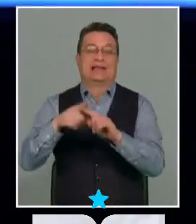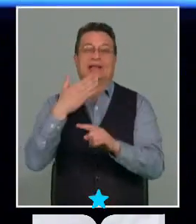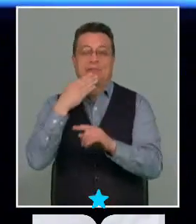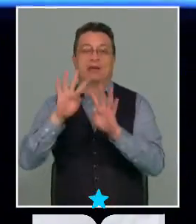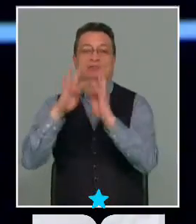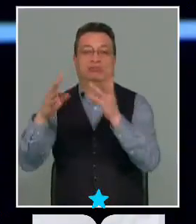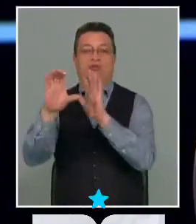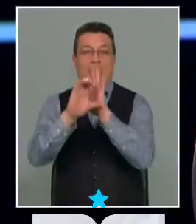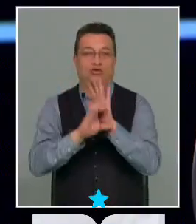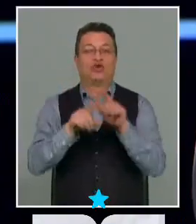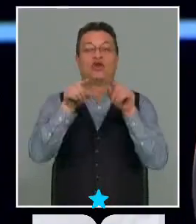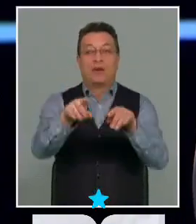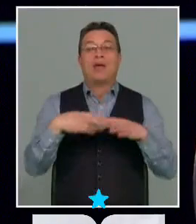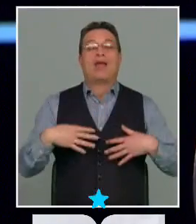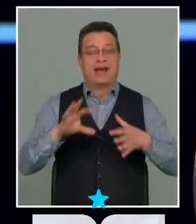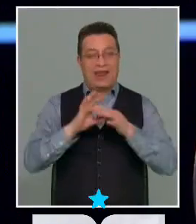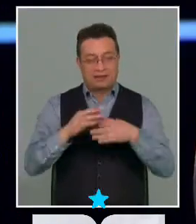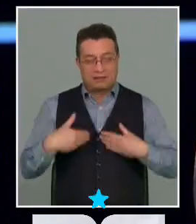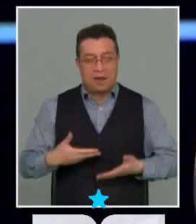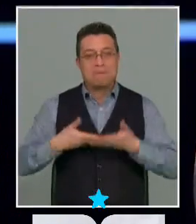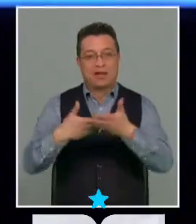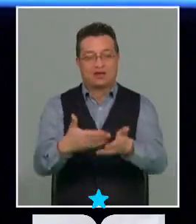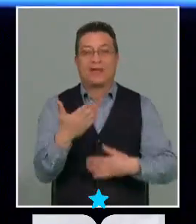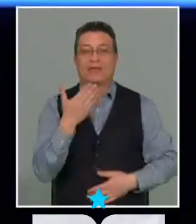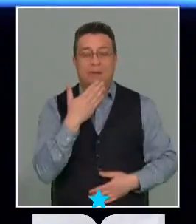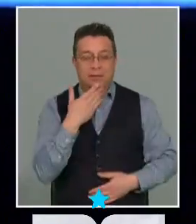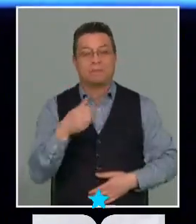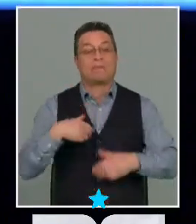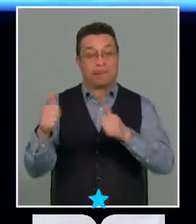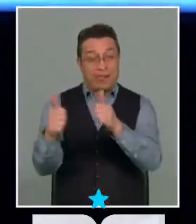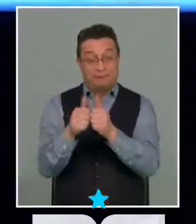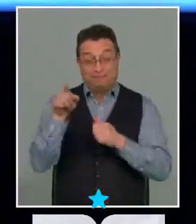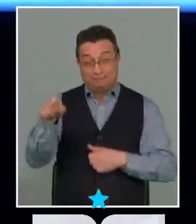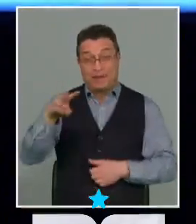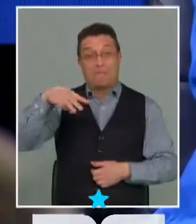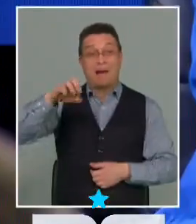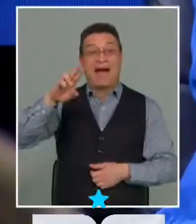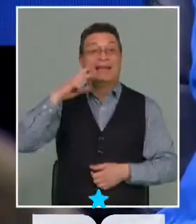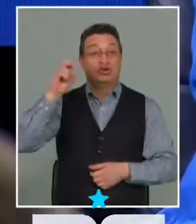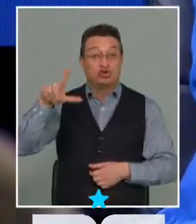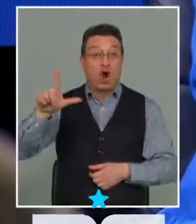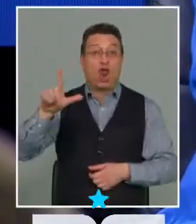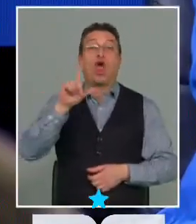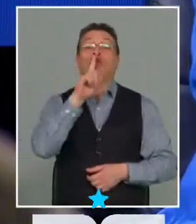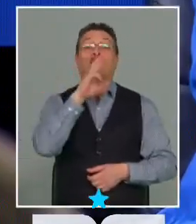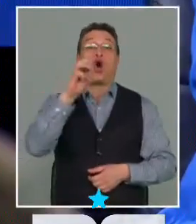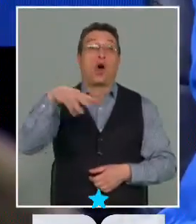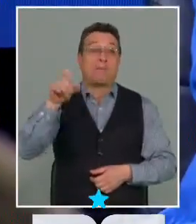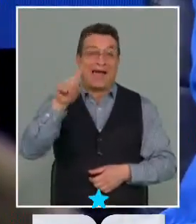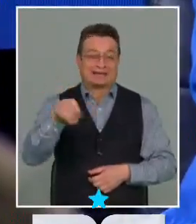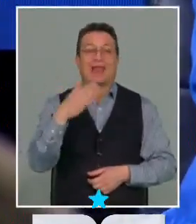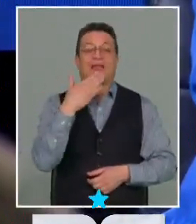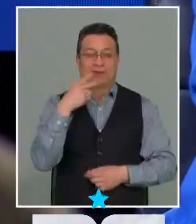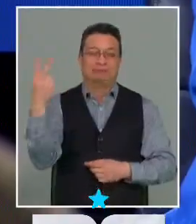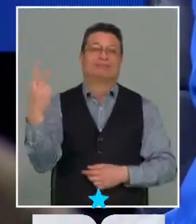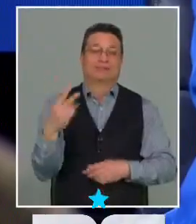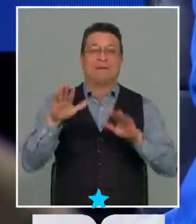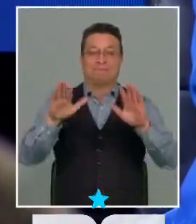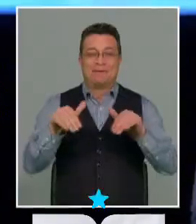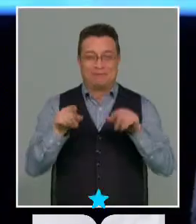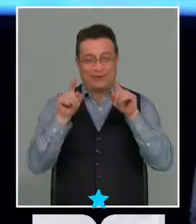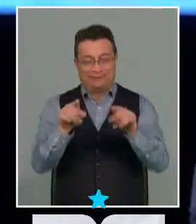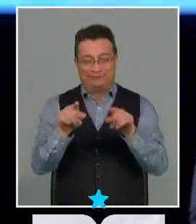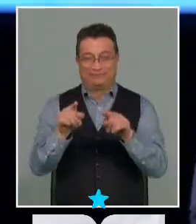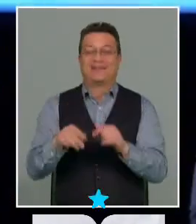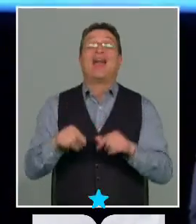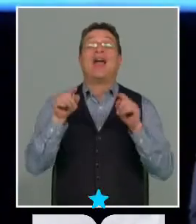Muchas gracias por la invitación también. Nos acompañan, como siempre, Marisol, Tomás. Gracias por estar en este minuto. Y vamos de